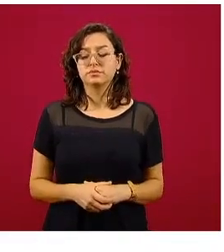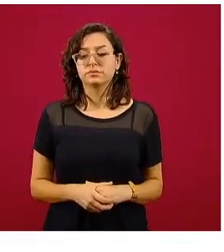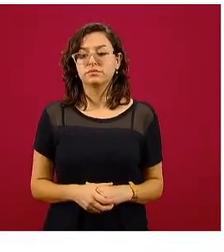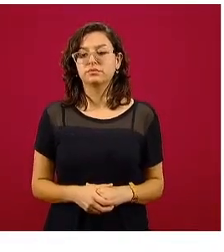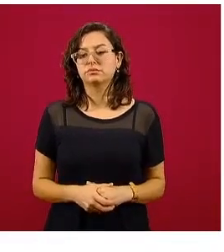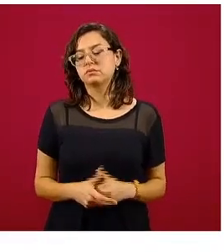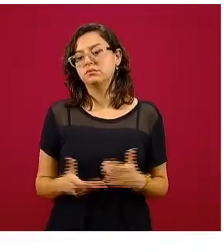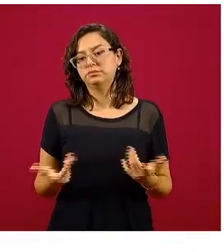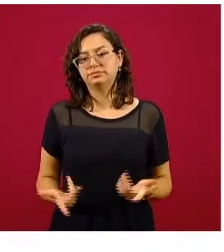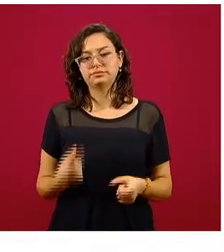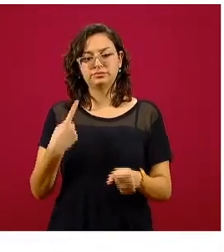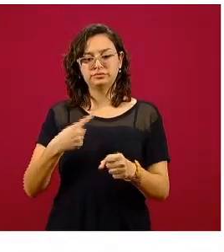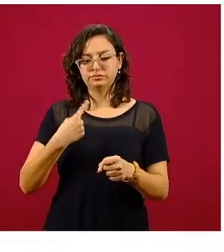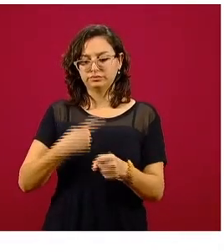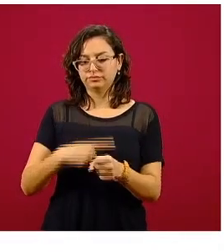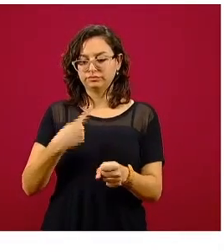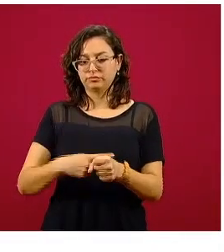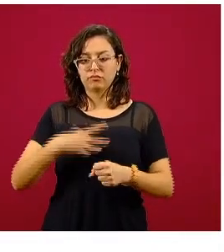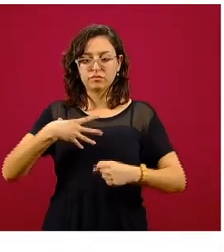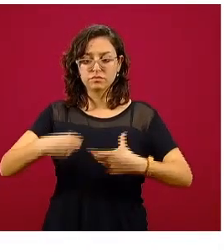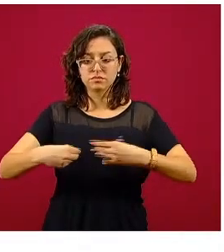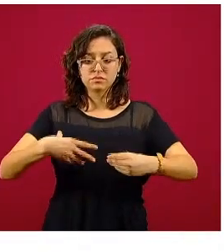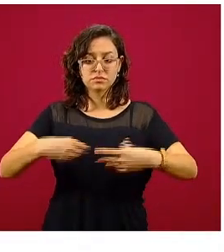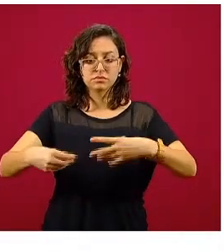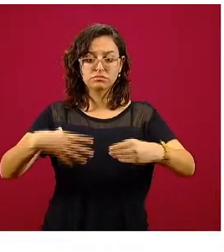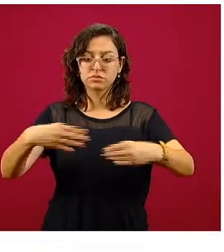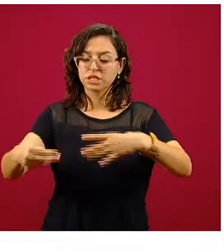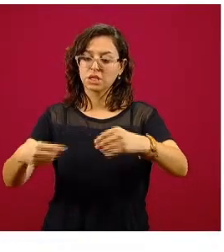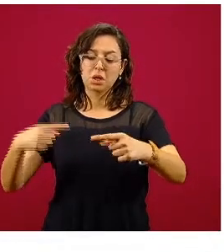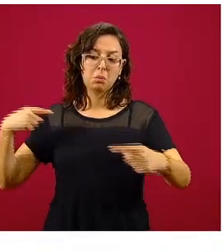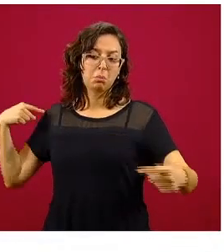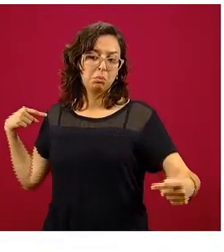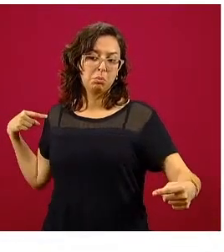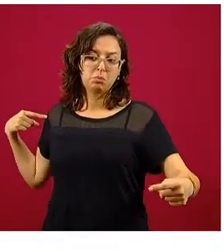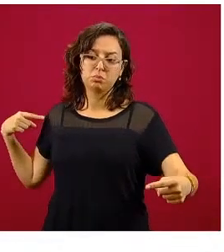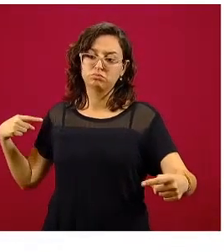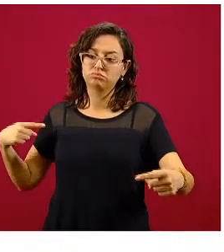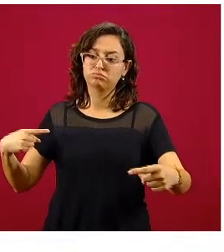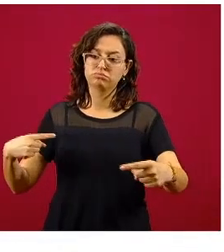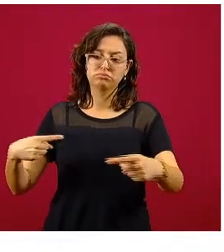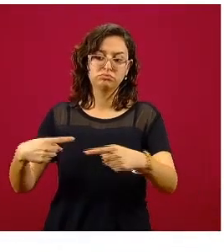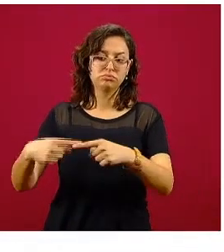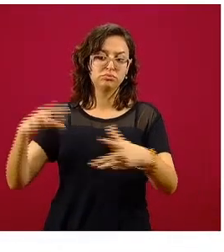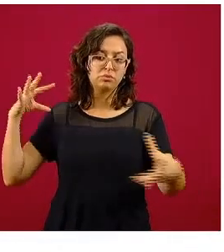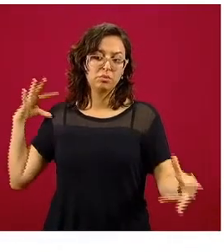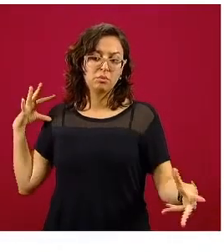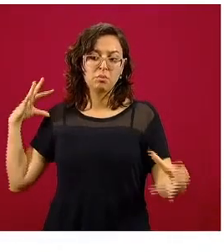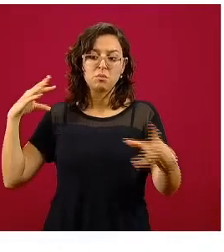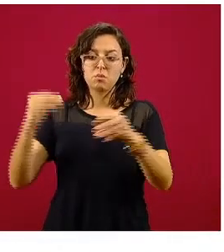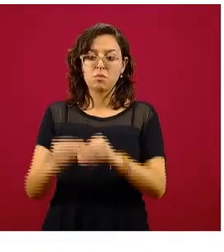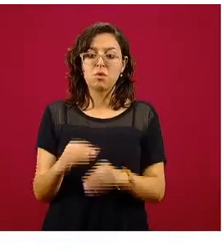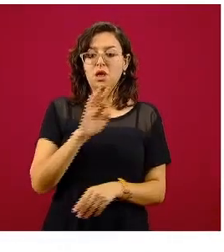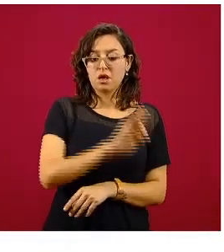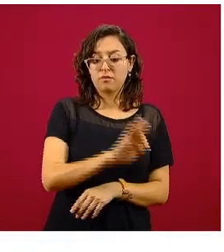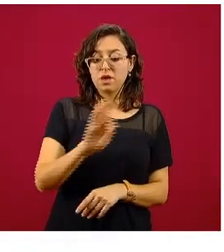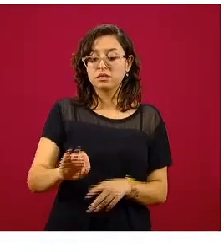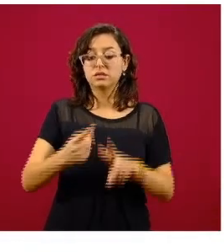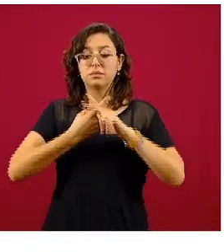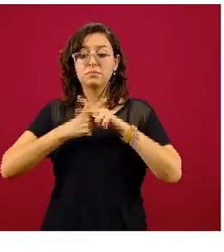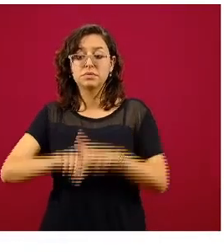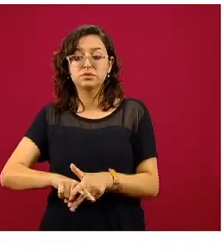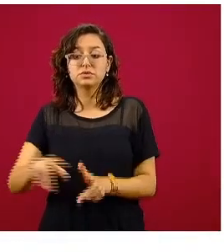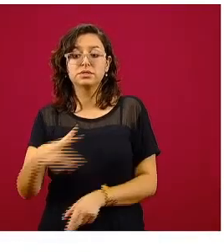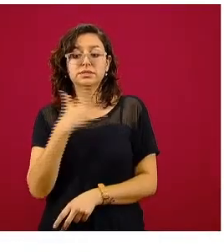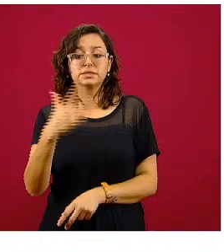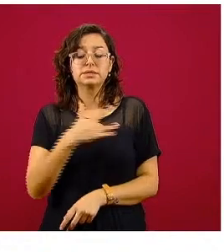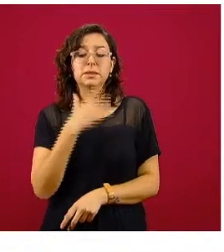epidémica, que hasta el momento se ha presentado. Estos casos están agrupados por fecha de inicio de